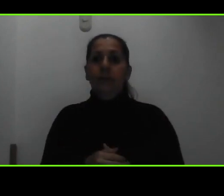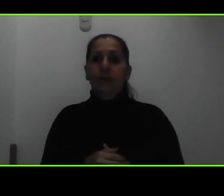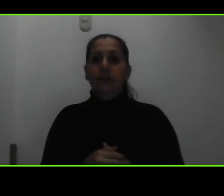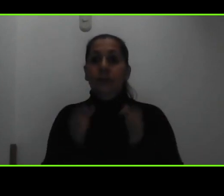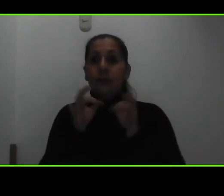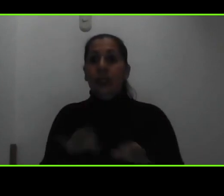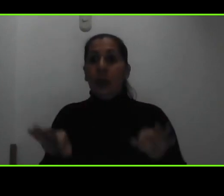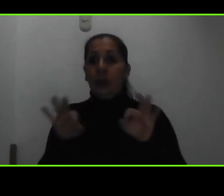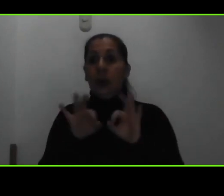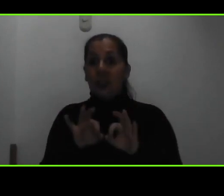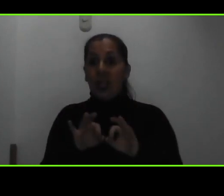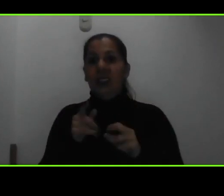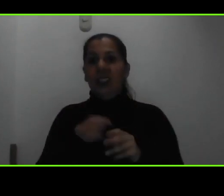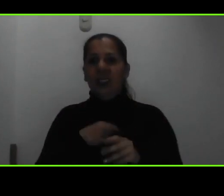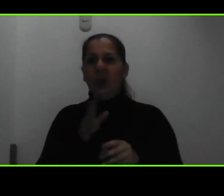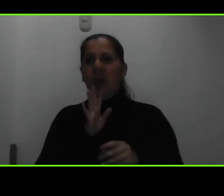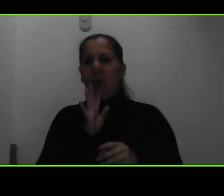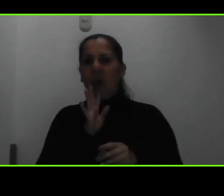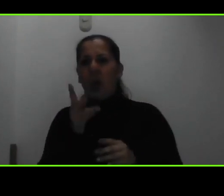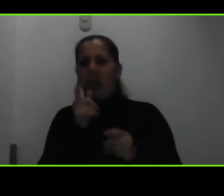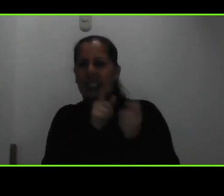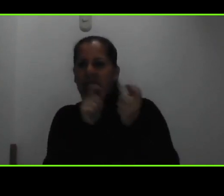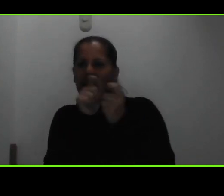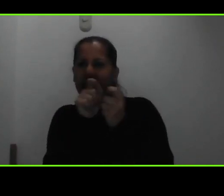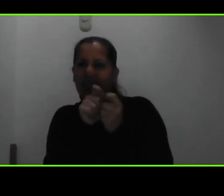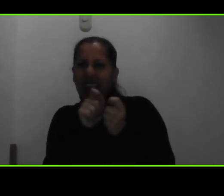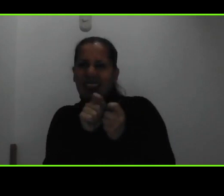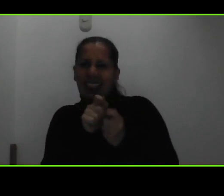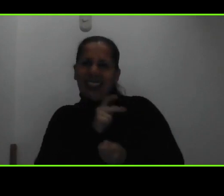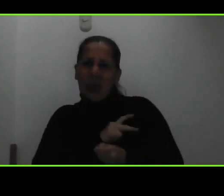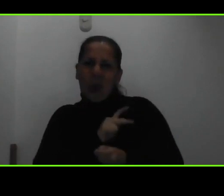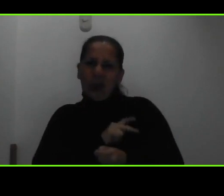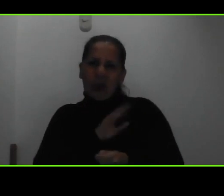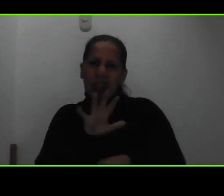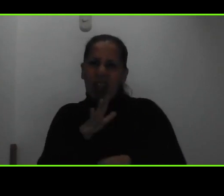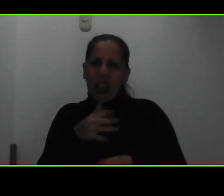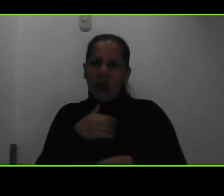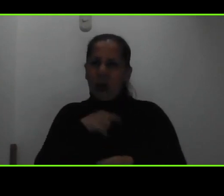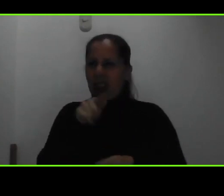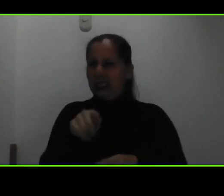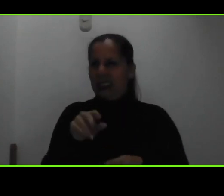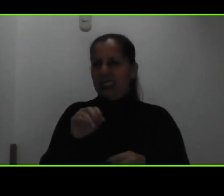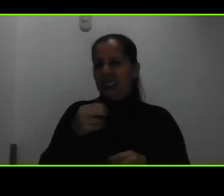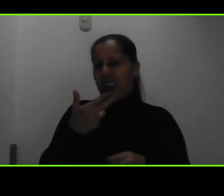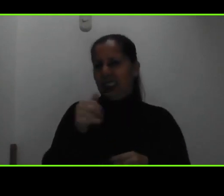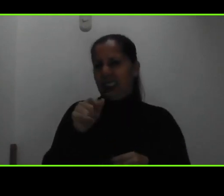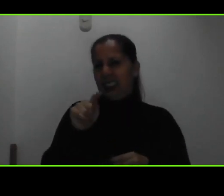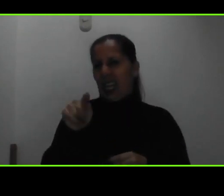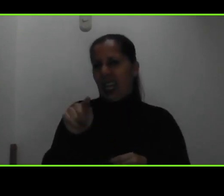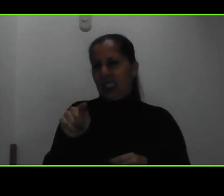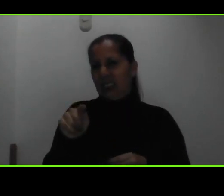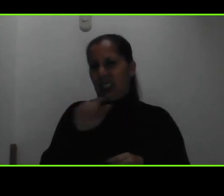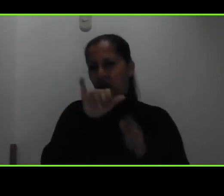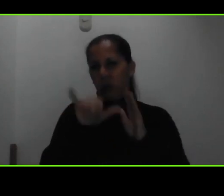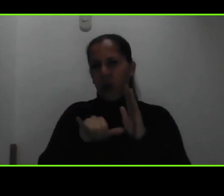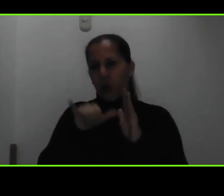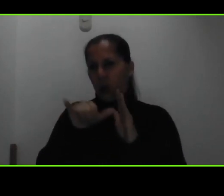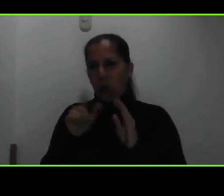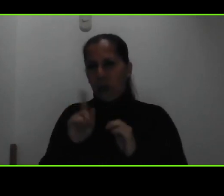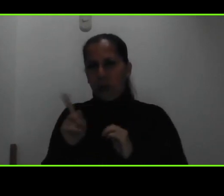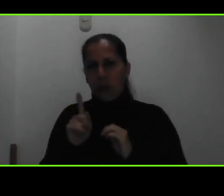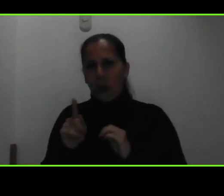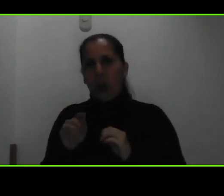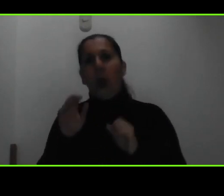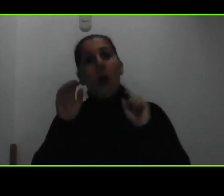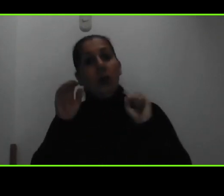tal vez no hablemos de especificidades en el chat que tenemos ahorita habilitado en YouTube si tienen alguna situación muy particular la